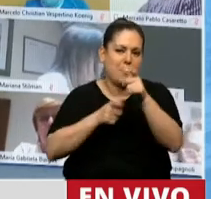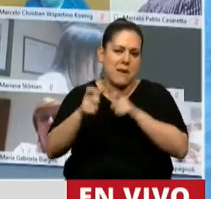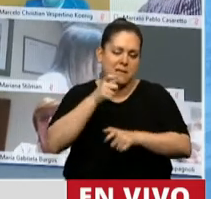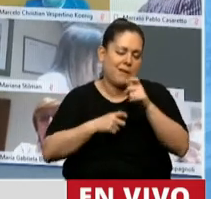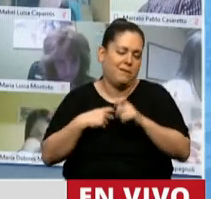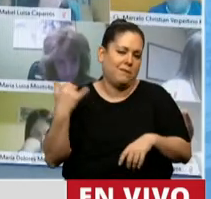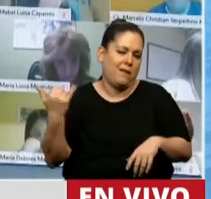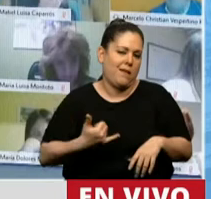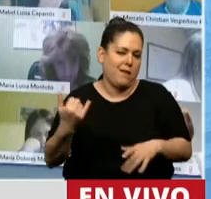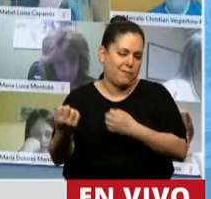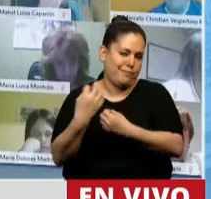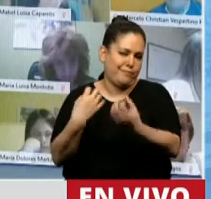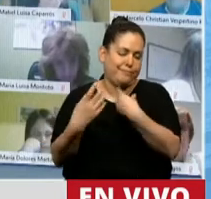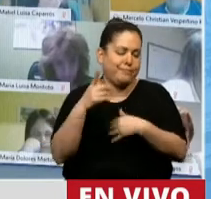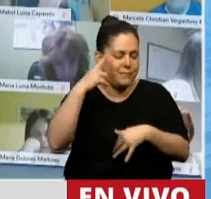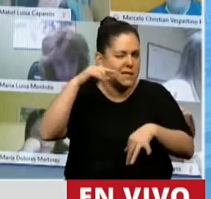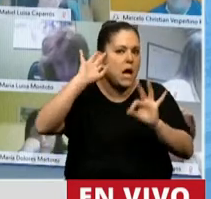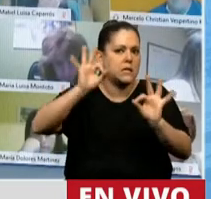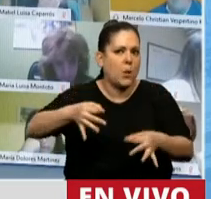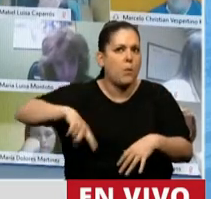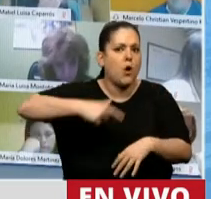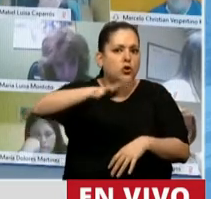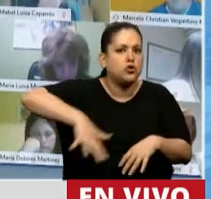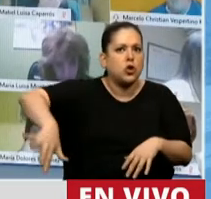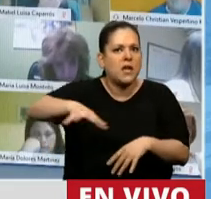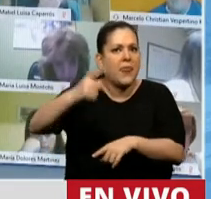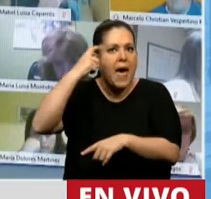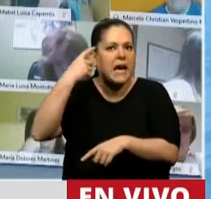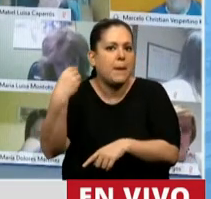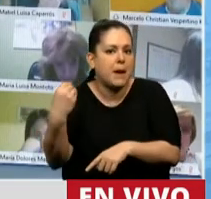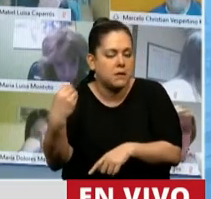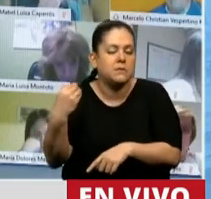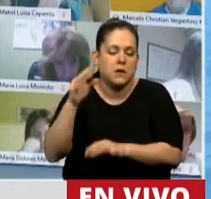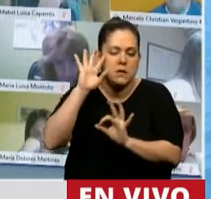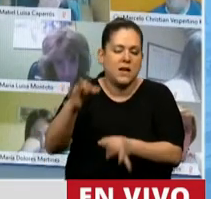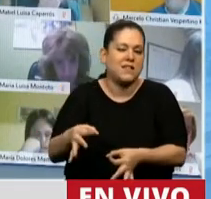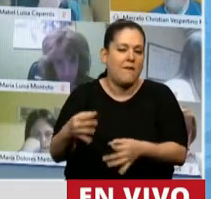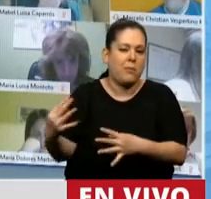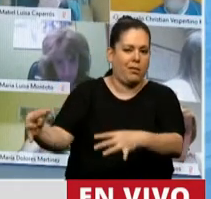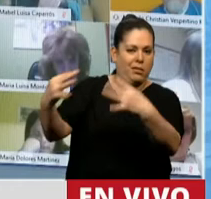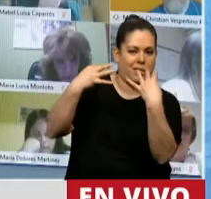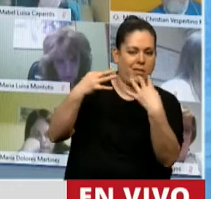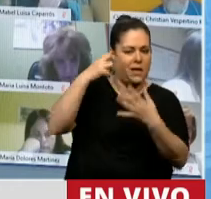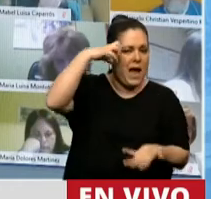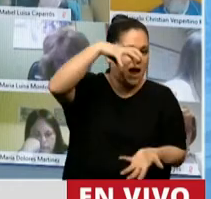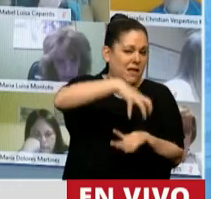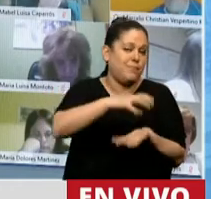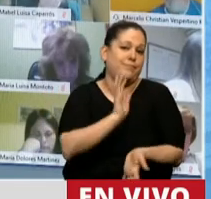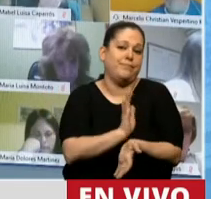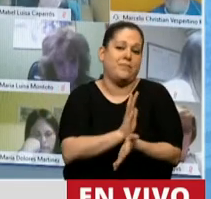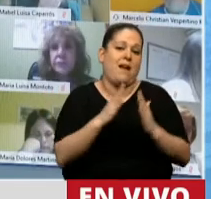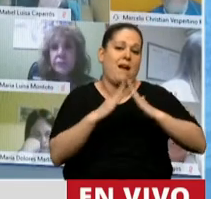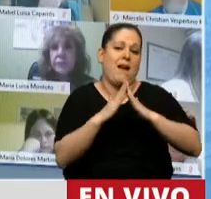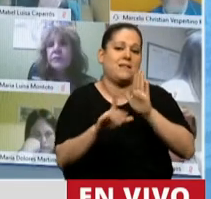es lo que está pensando la gente y lo que se está hablando de esta casa, la casa de las leyes, porque lamentablemente